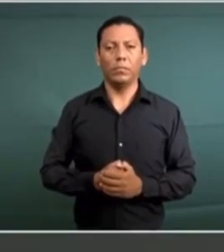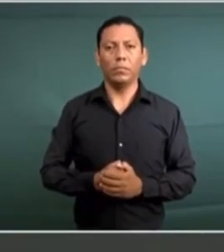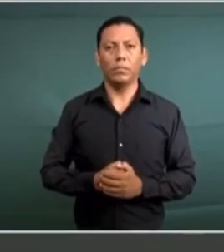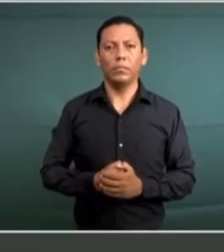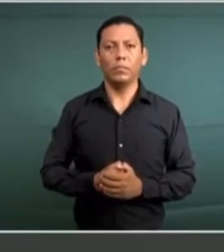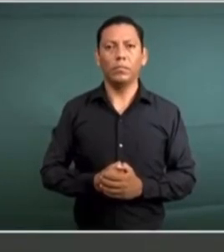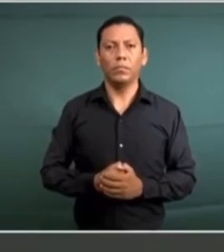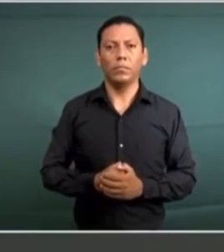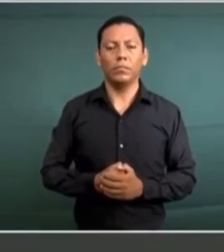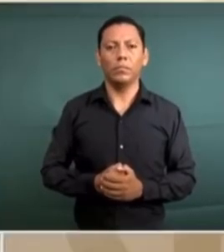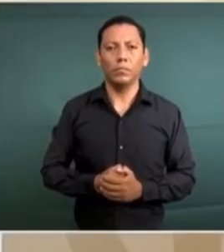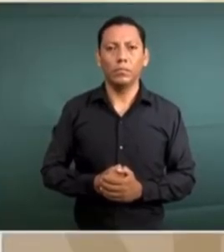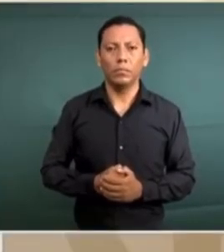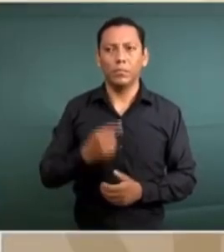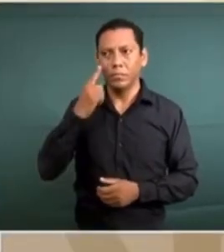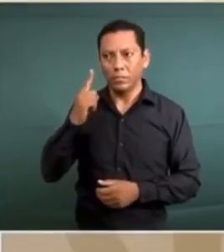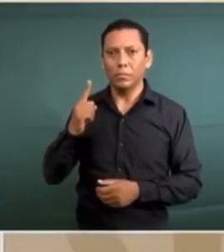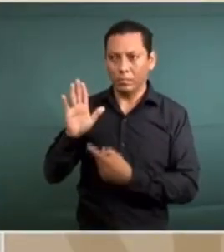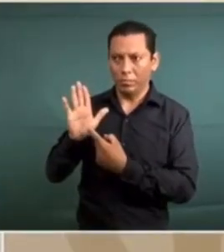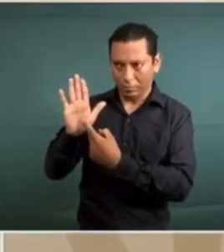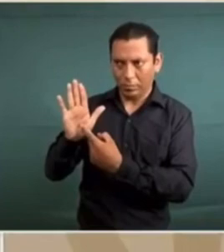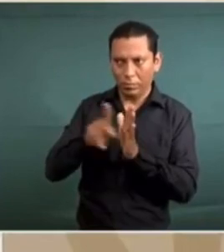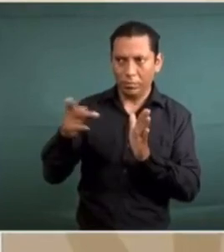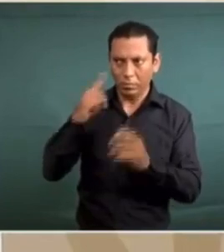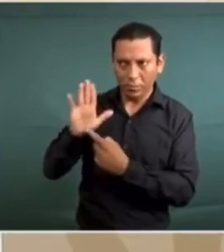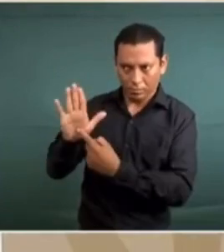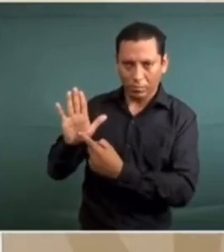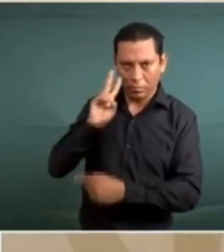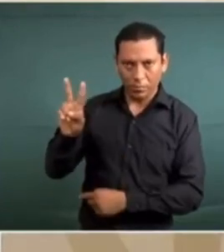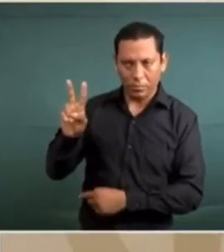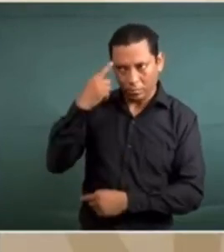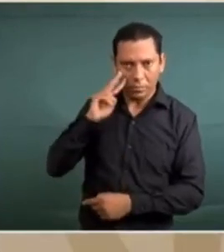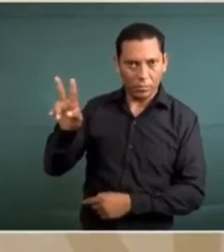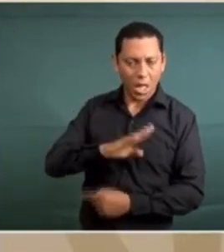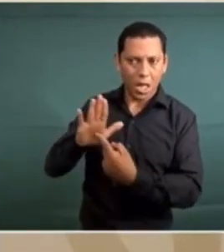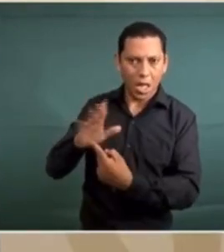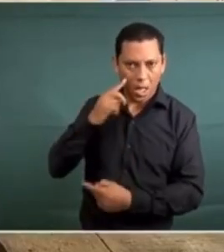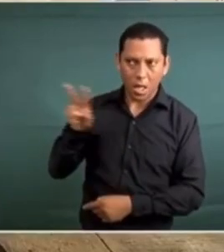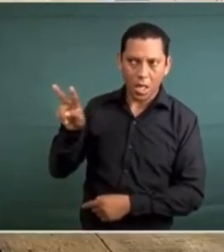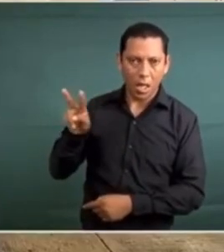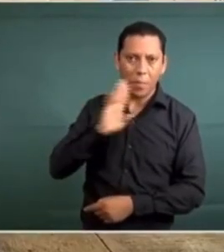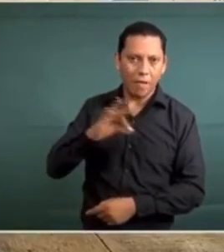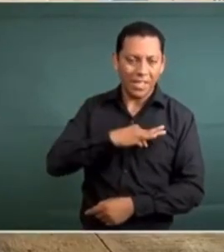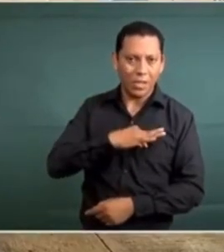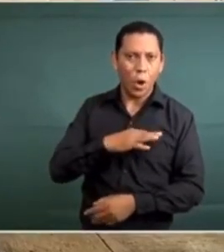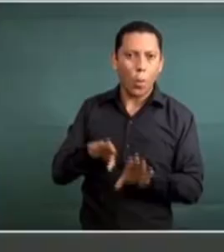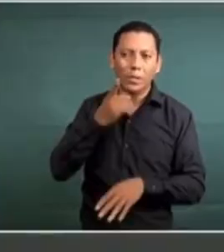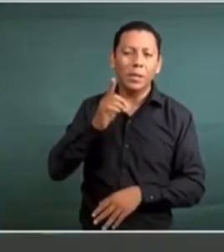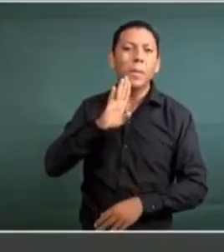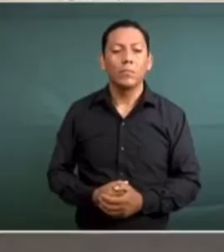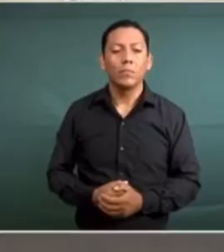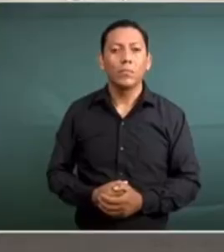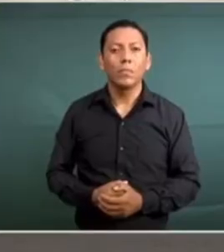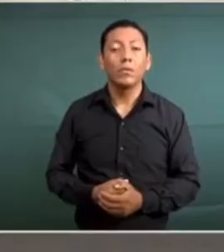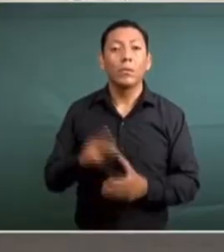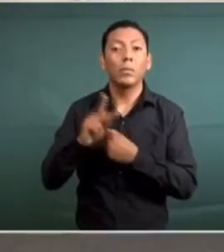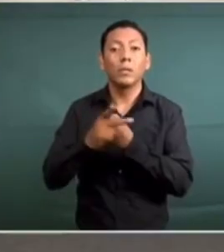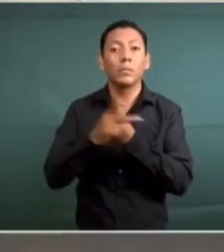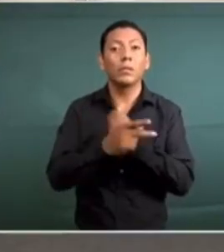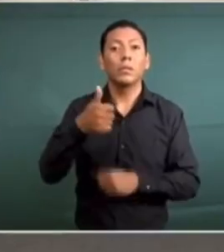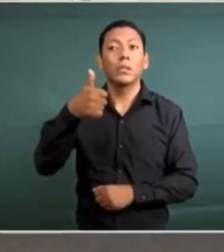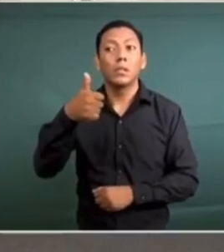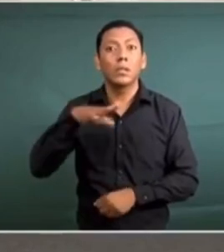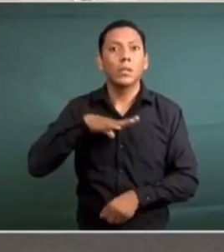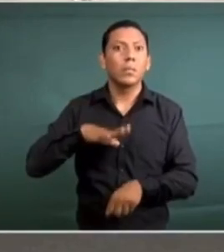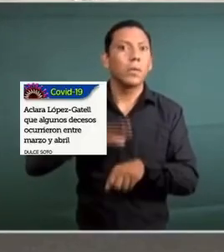poner la nota de Reforma para que vean la mala fe o como se dice coloquialmente, la mala leche. Solo seis países han